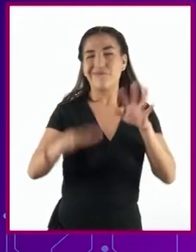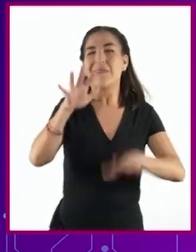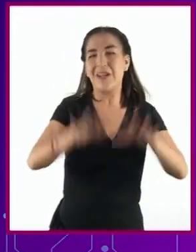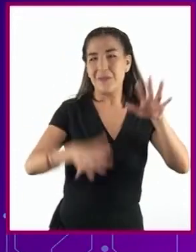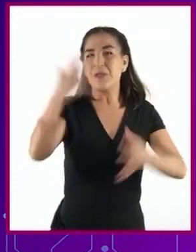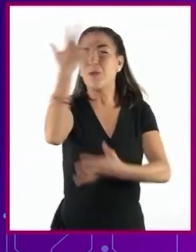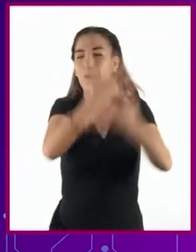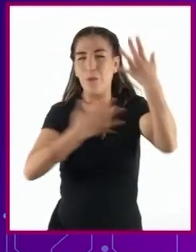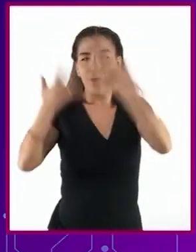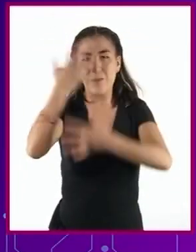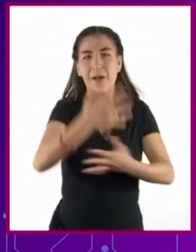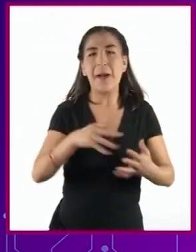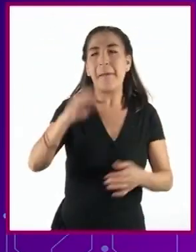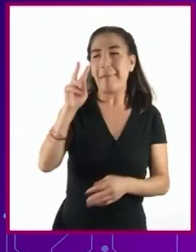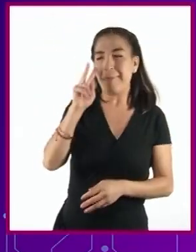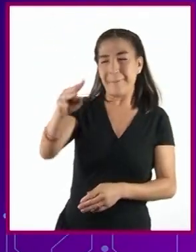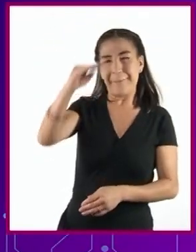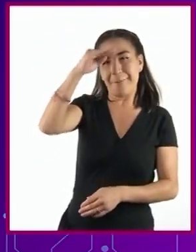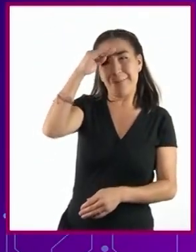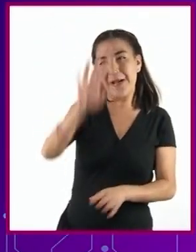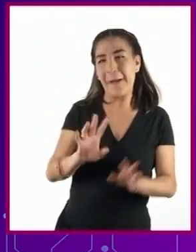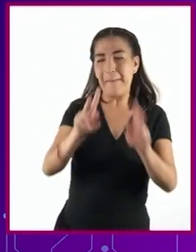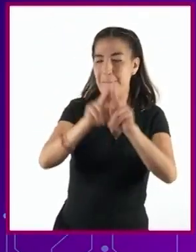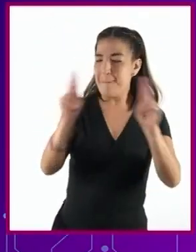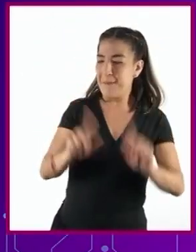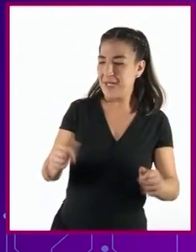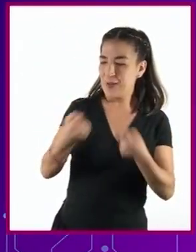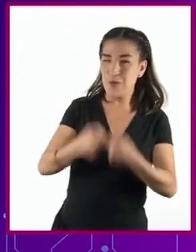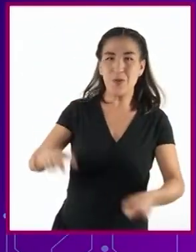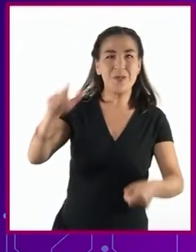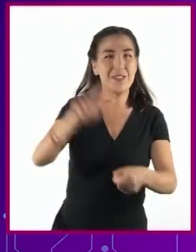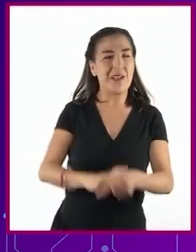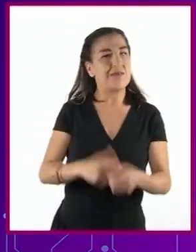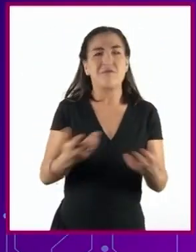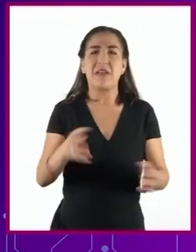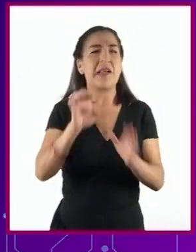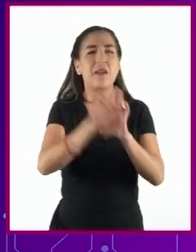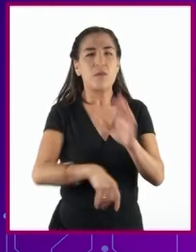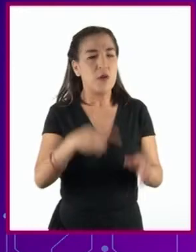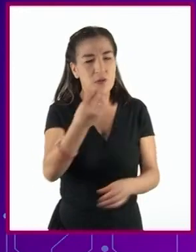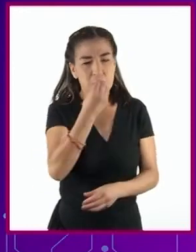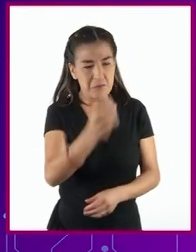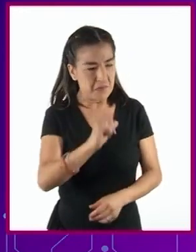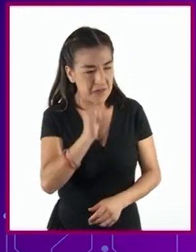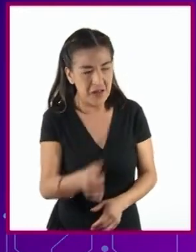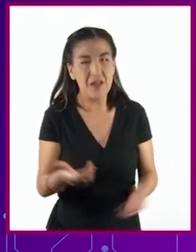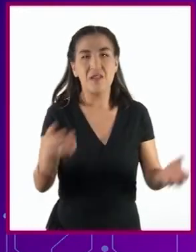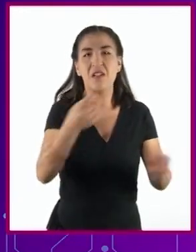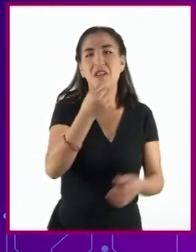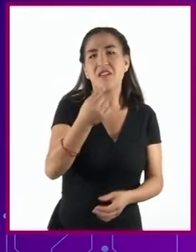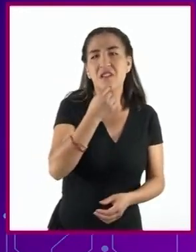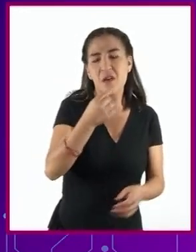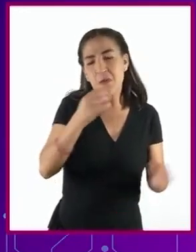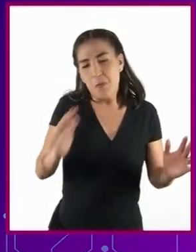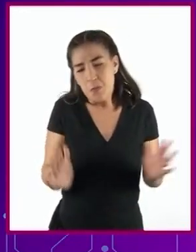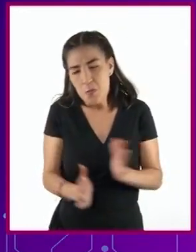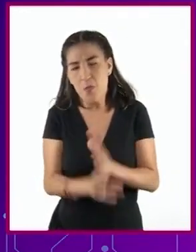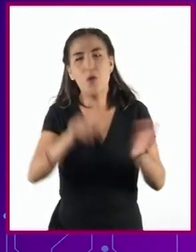con la paz social. Digamos, el desempleo, la desnutrición infantil en grandes zonas rurales del país,